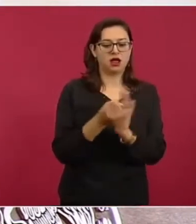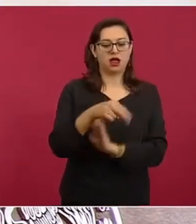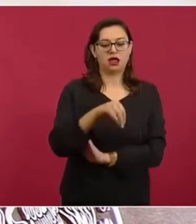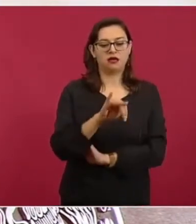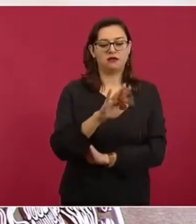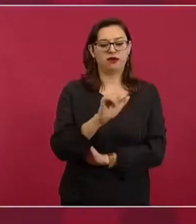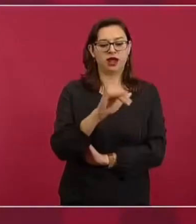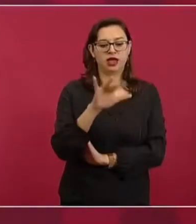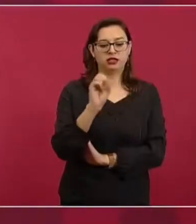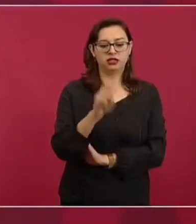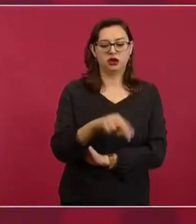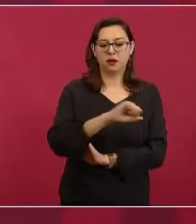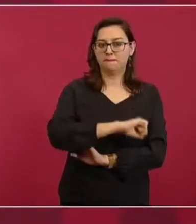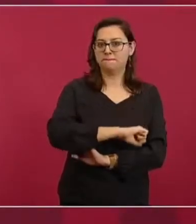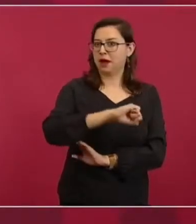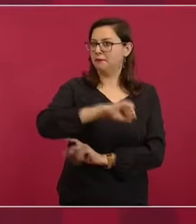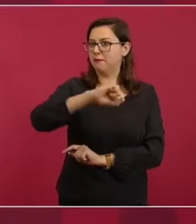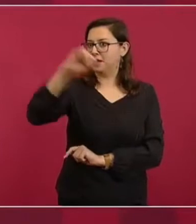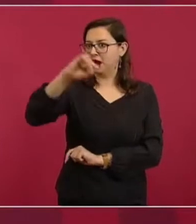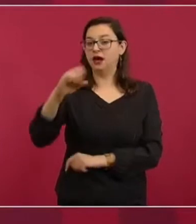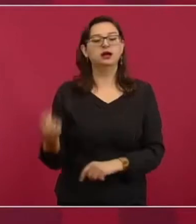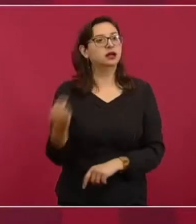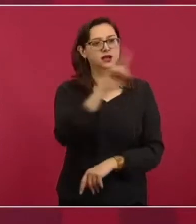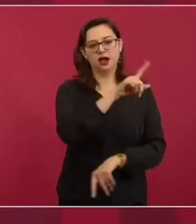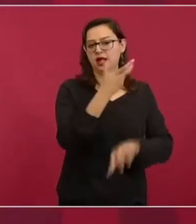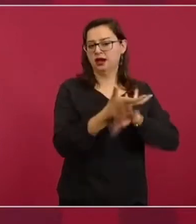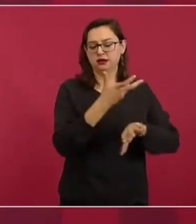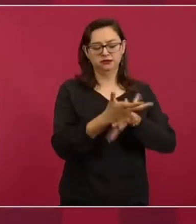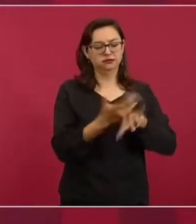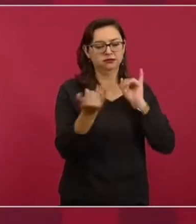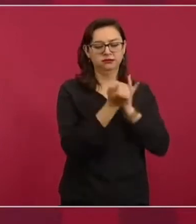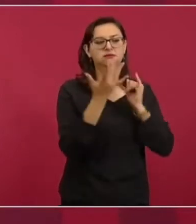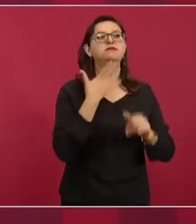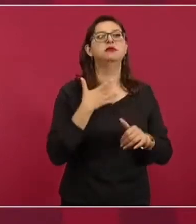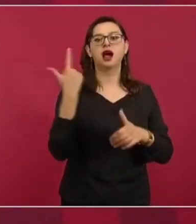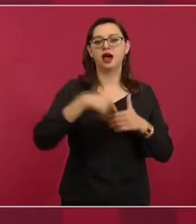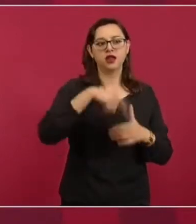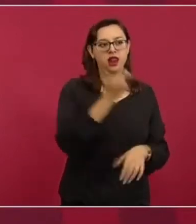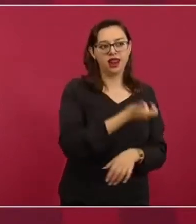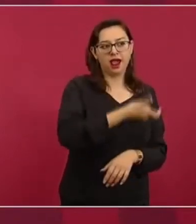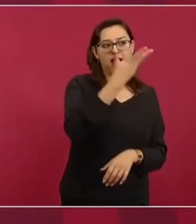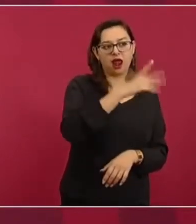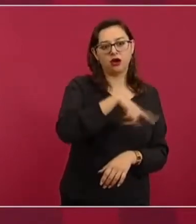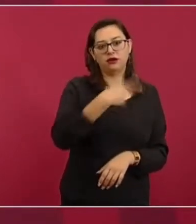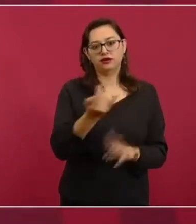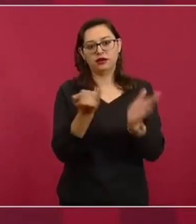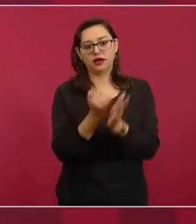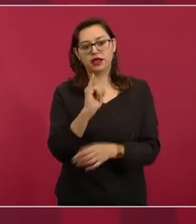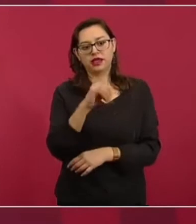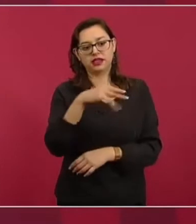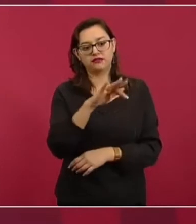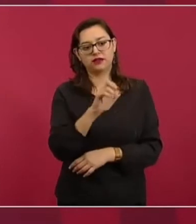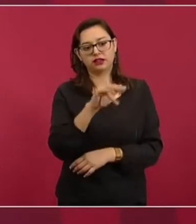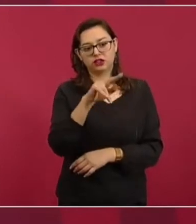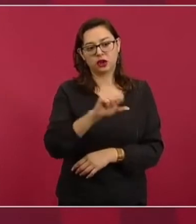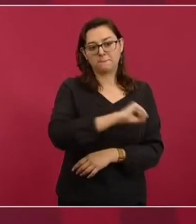está arriba el precio de las gasolinas y les está pegando en la inflación. Por eso van a tomar decisiones, van a tomar